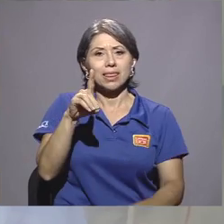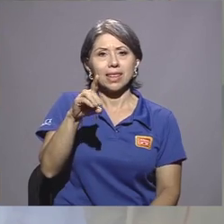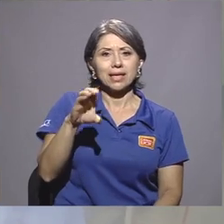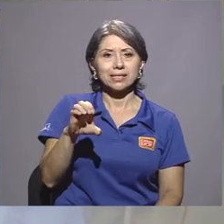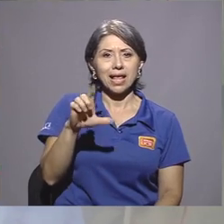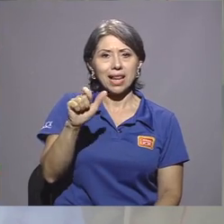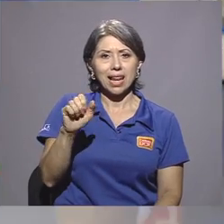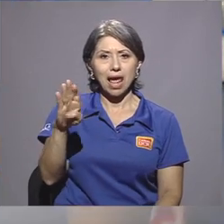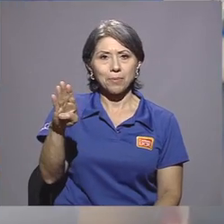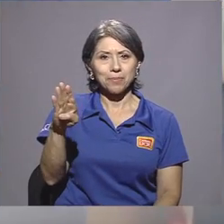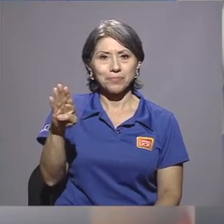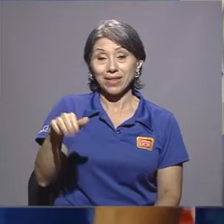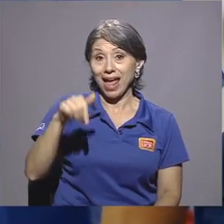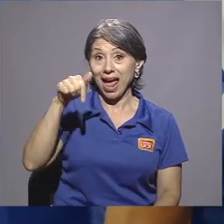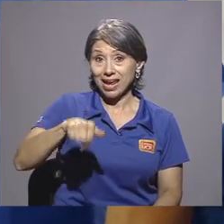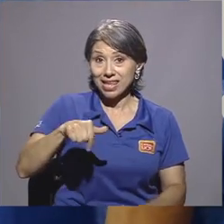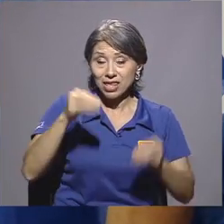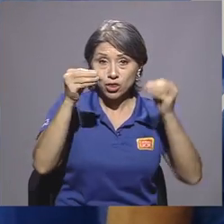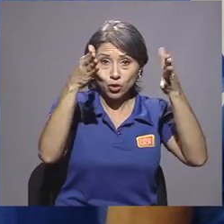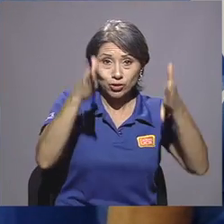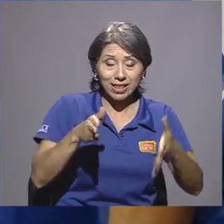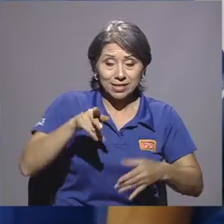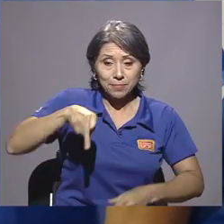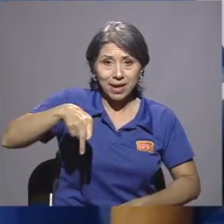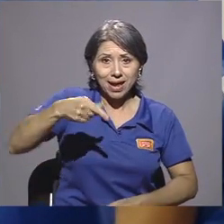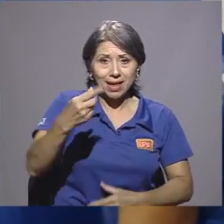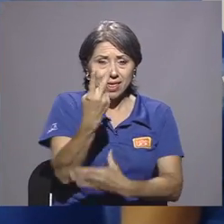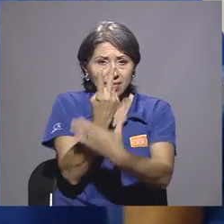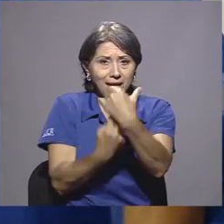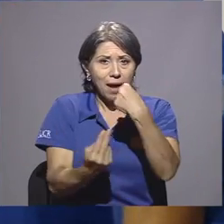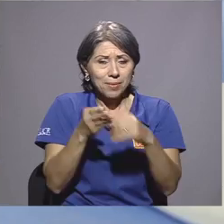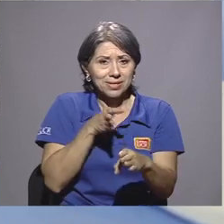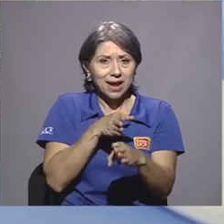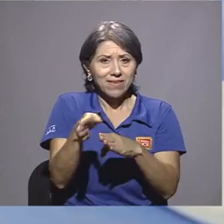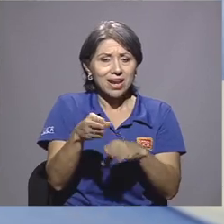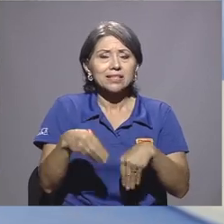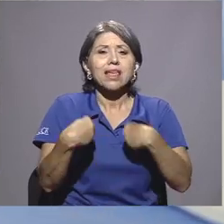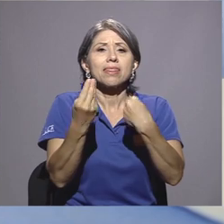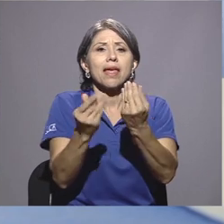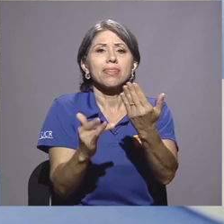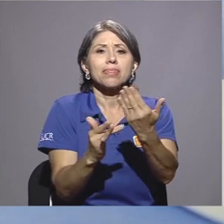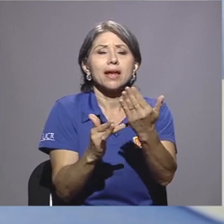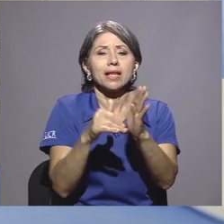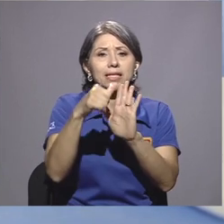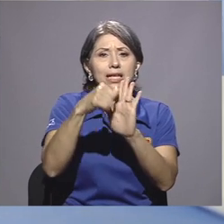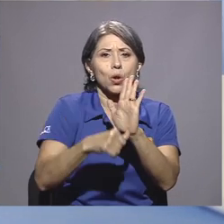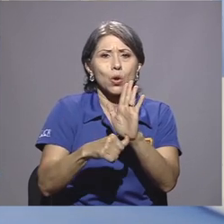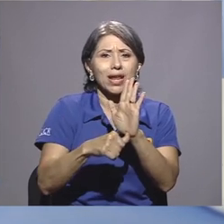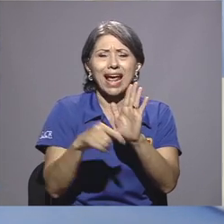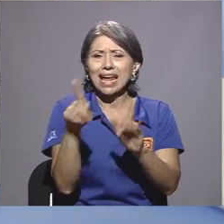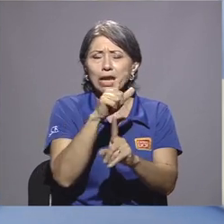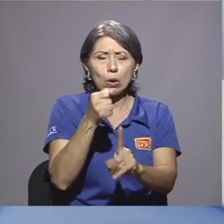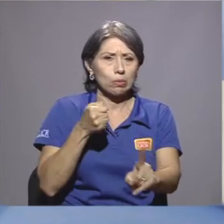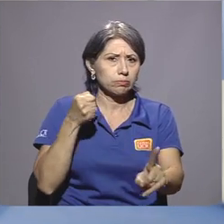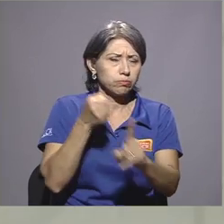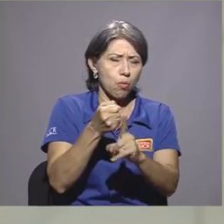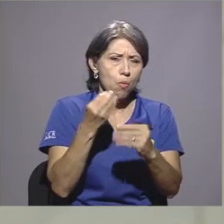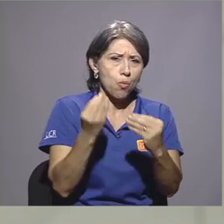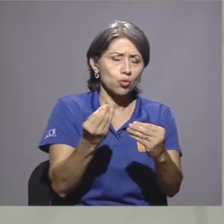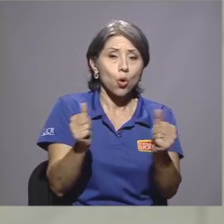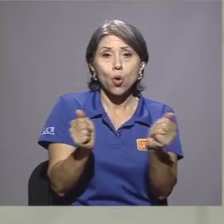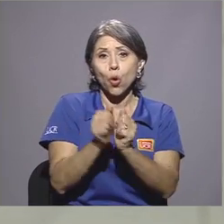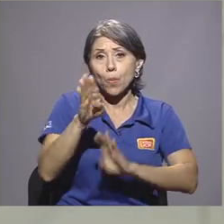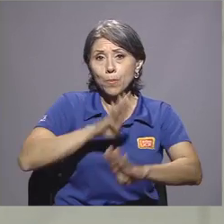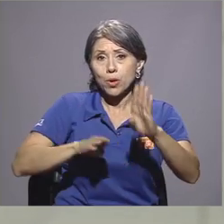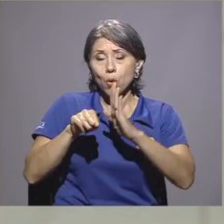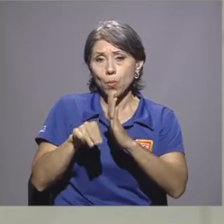DC Lab. Aquí los docentes de posgrado de ambas carreras brindan a sus estudiantes técnicas quirúrgicas mínimamente invasivas con